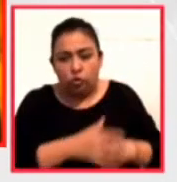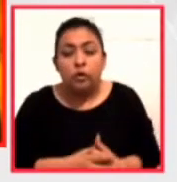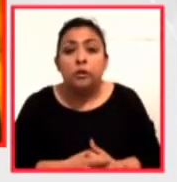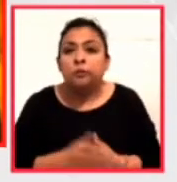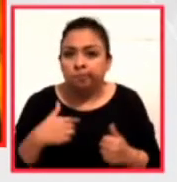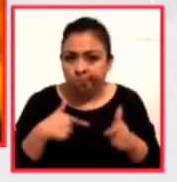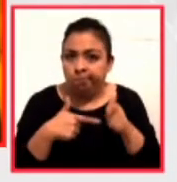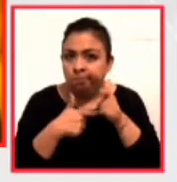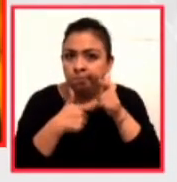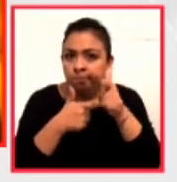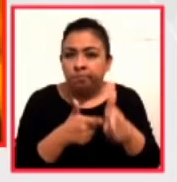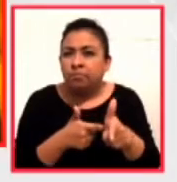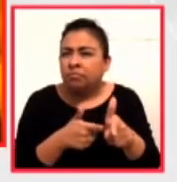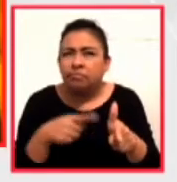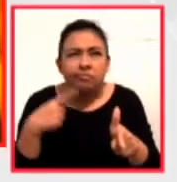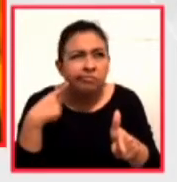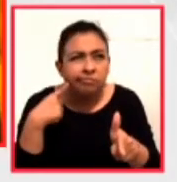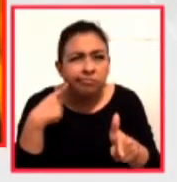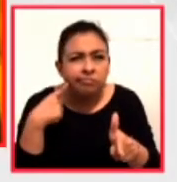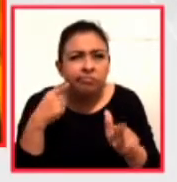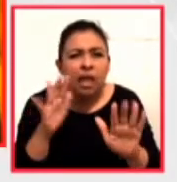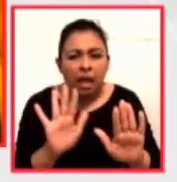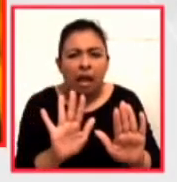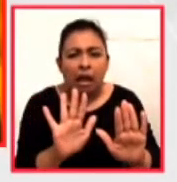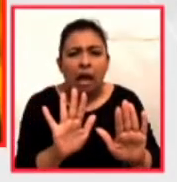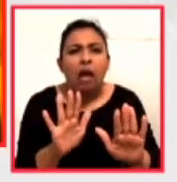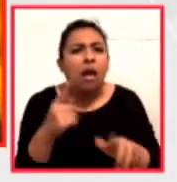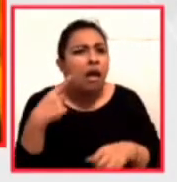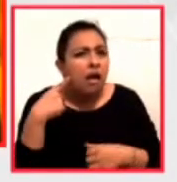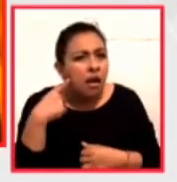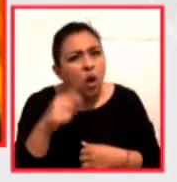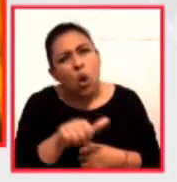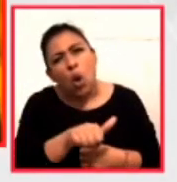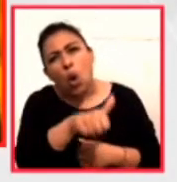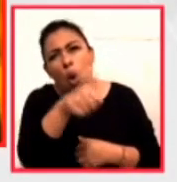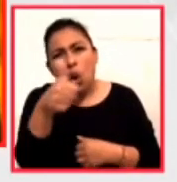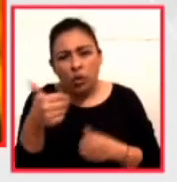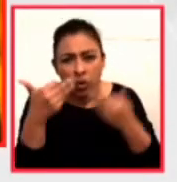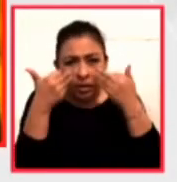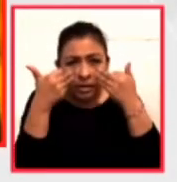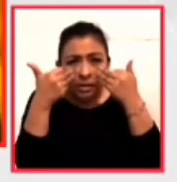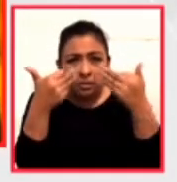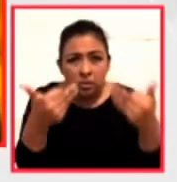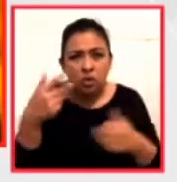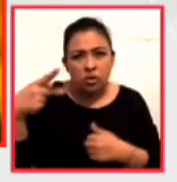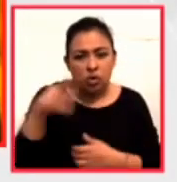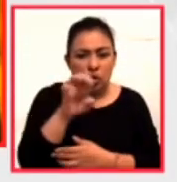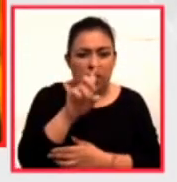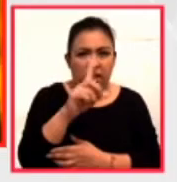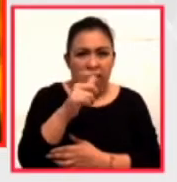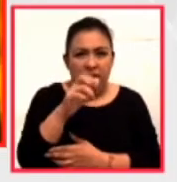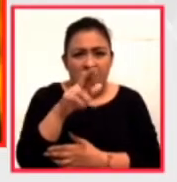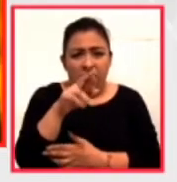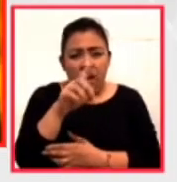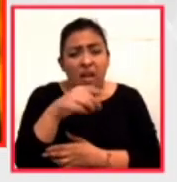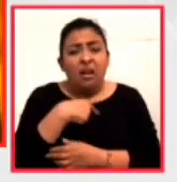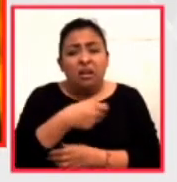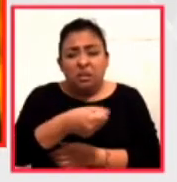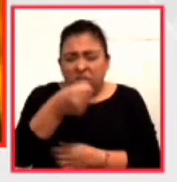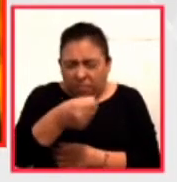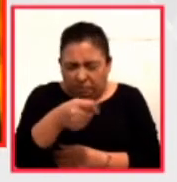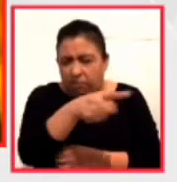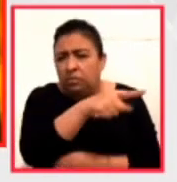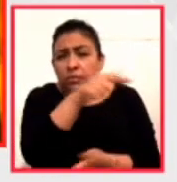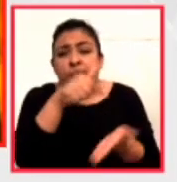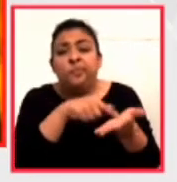seguir platicando. Ah, vamos a escuchar otro de los testimonios que nos tiene Edgardo Bermejo, Salvador Alaniz. Él se encuentra,